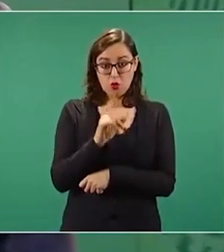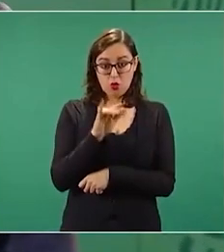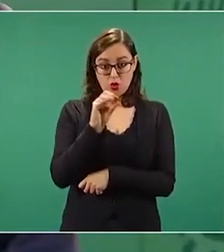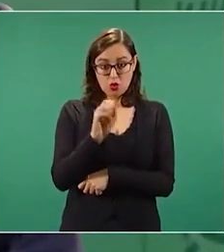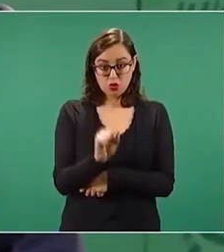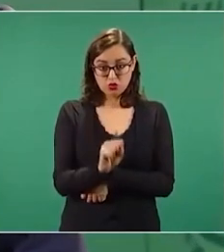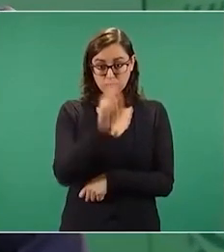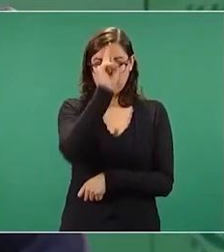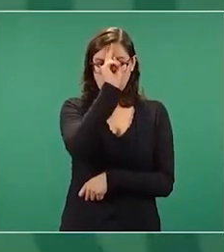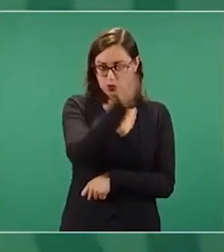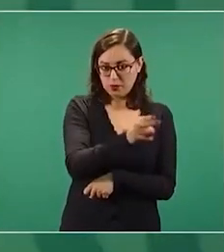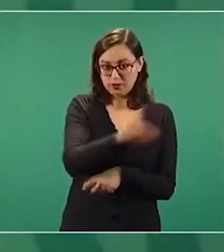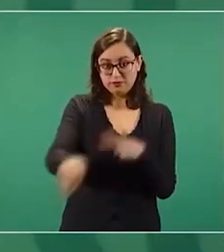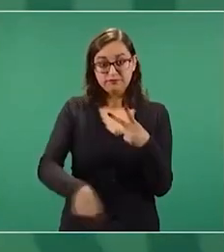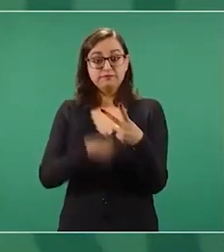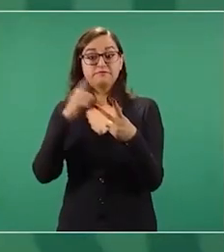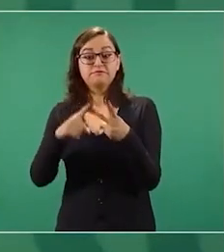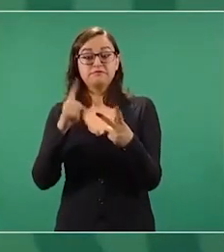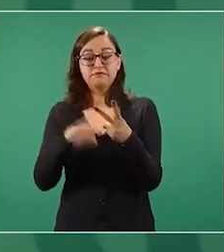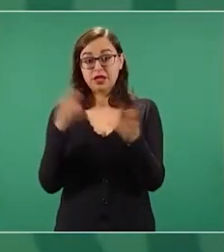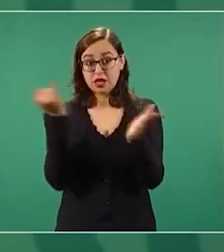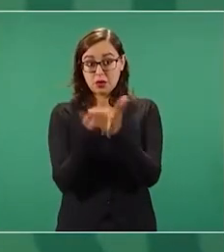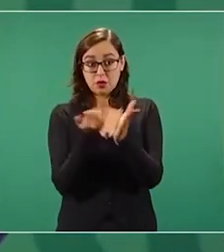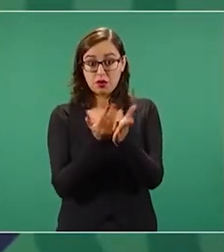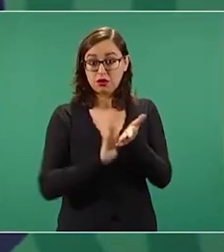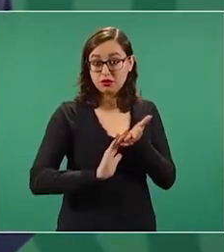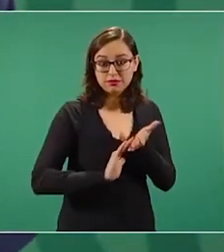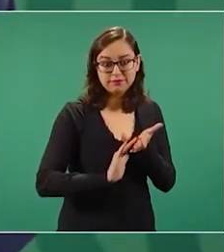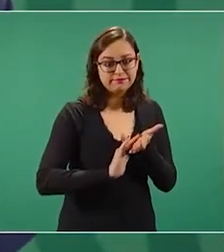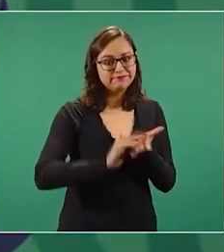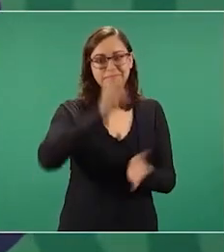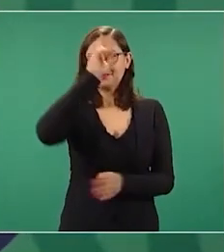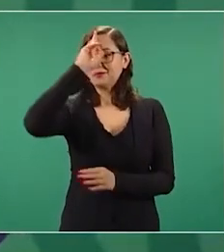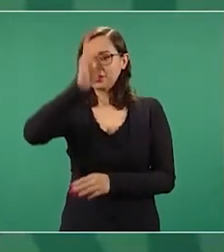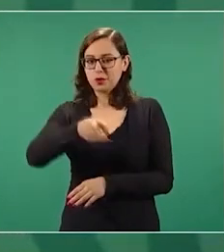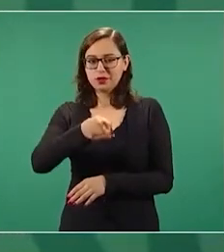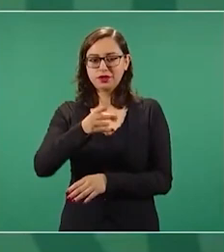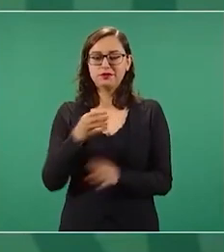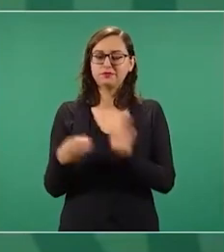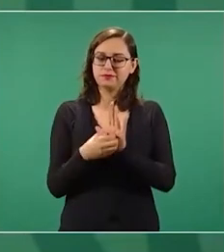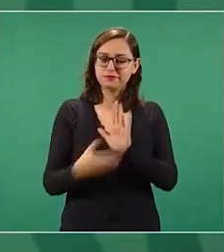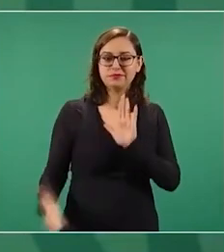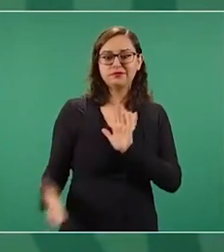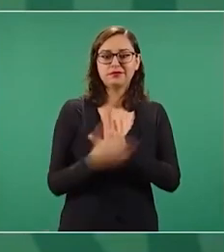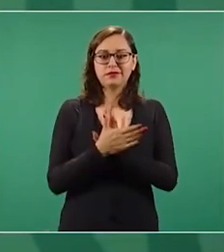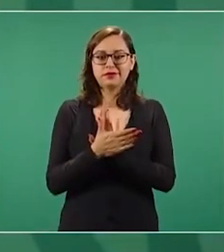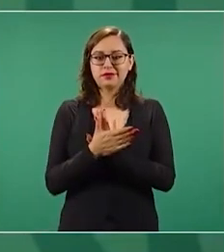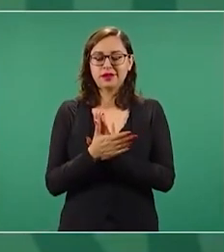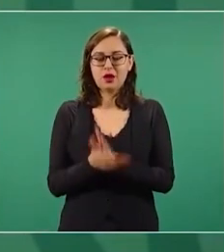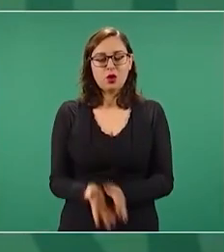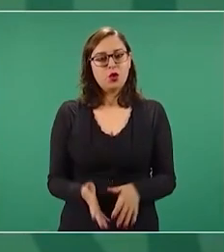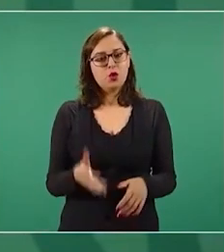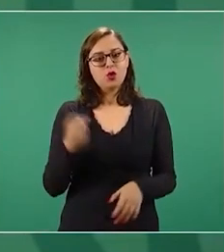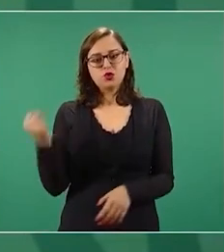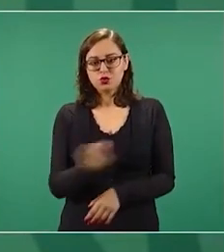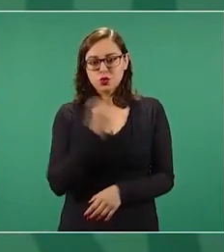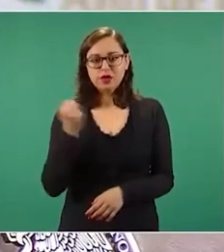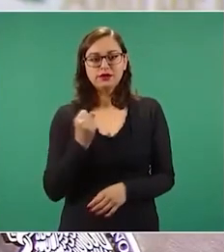esto nos ha permitido pues contar con ingresos